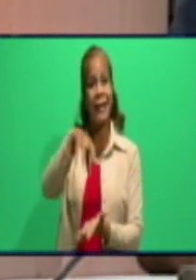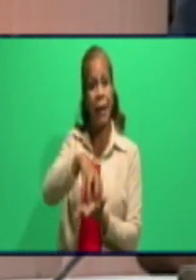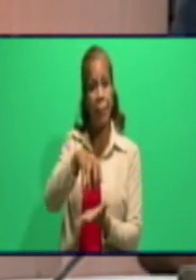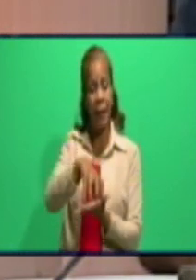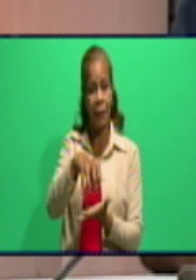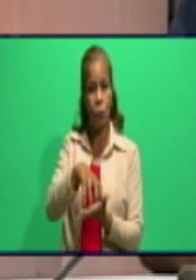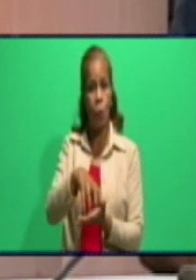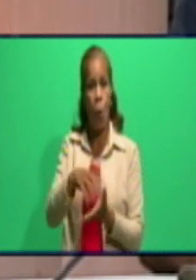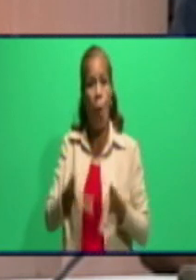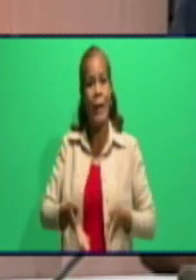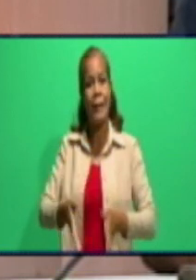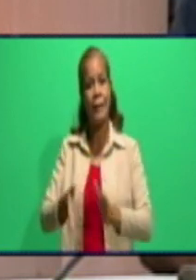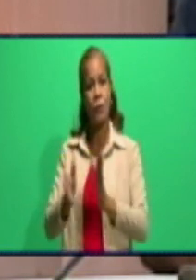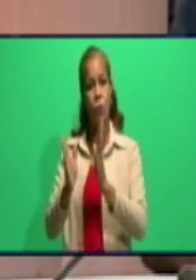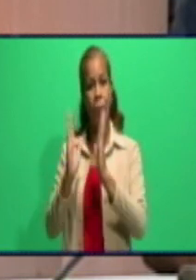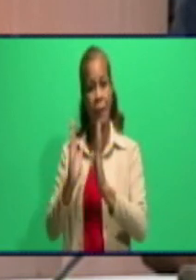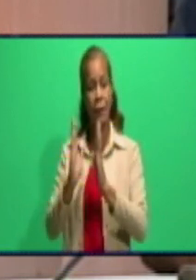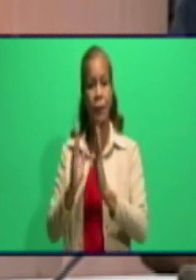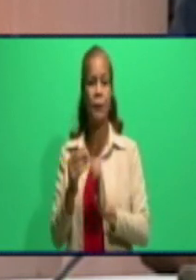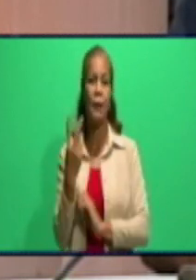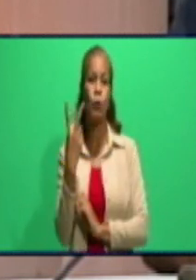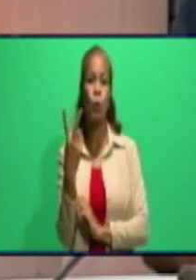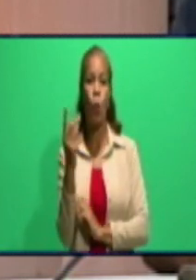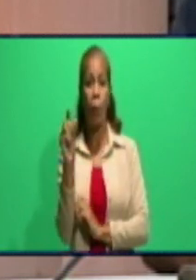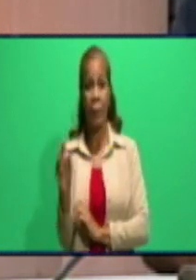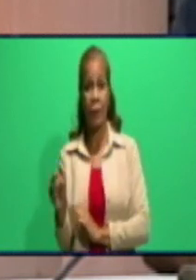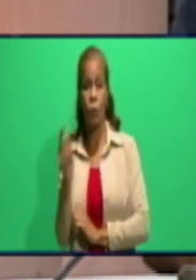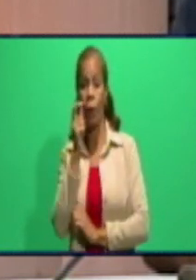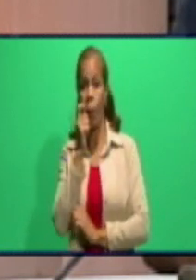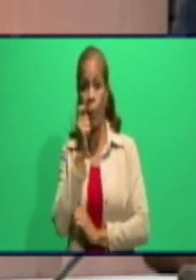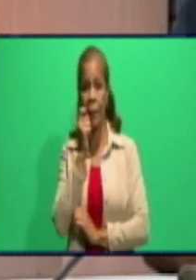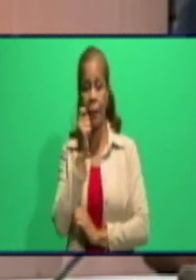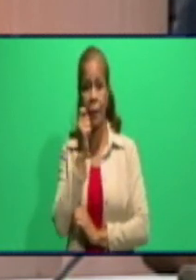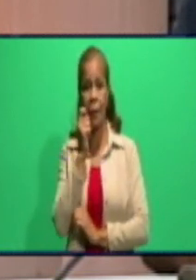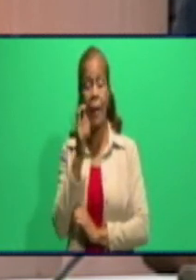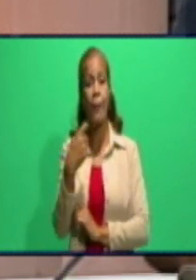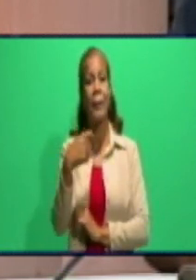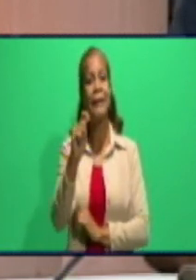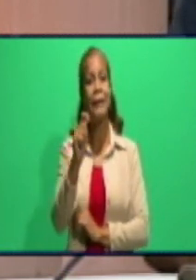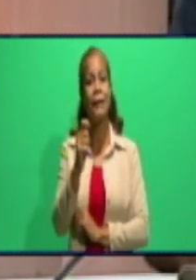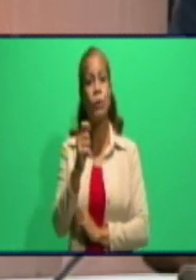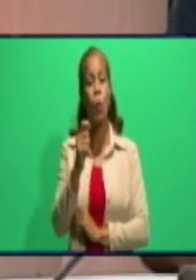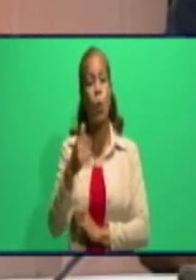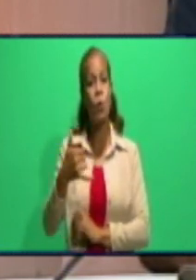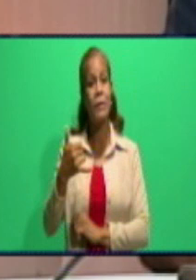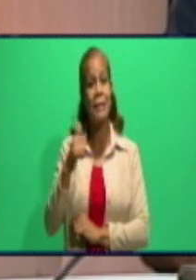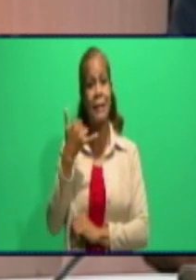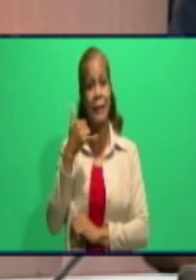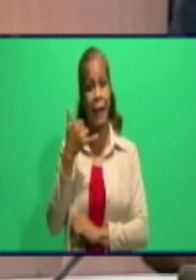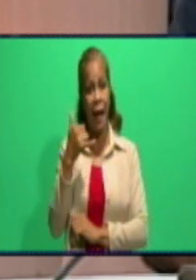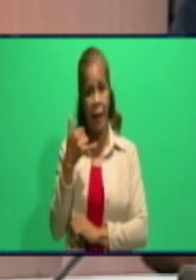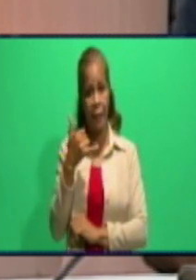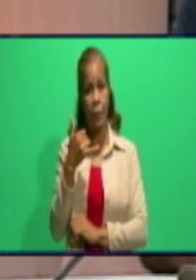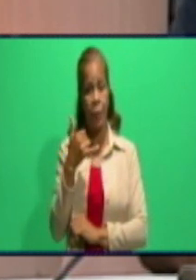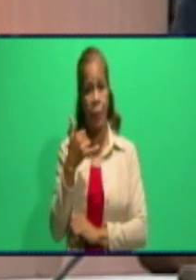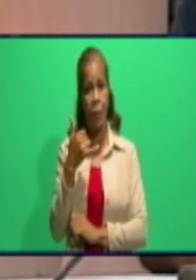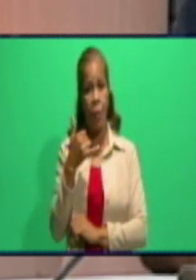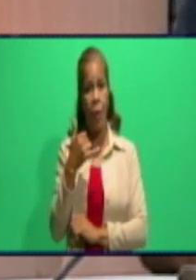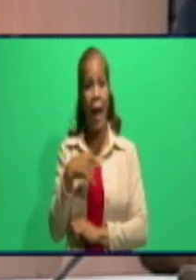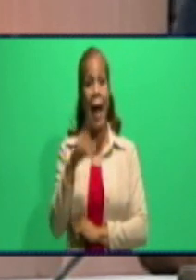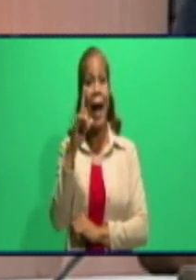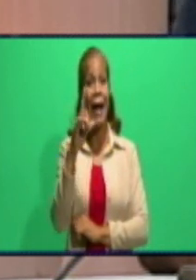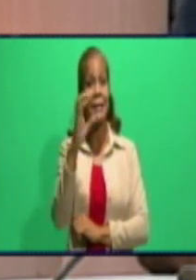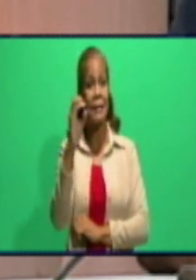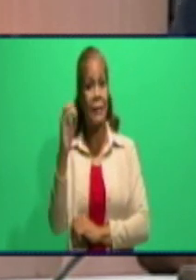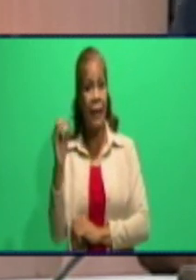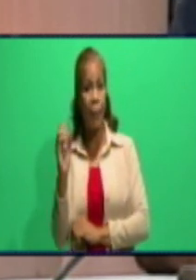detectó ayer dos compañeros vendiendo cigarro, cigarro este normal, a 100 pesos la